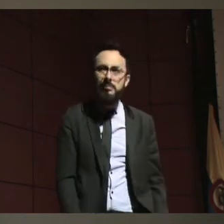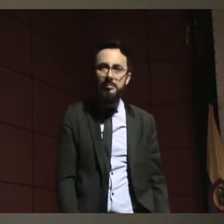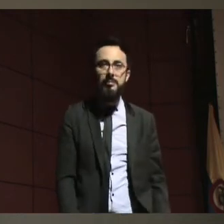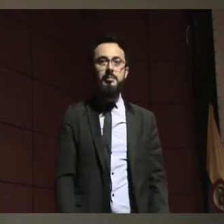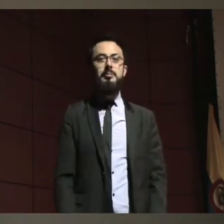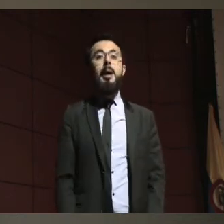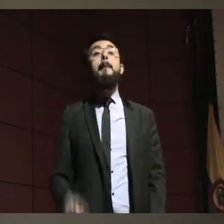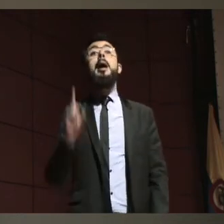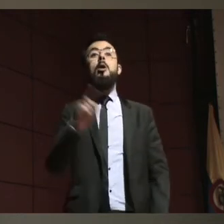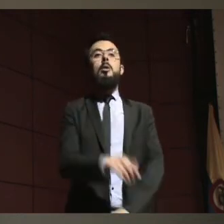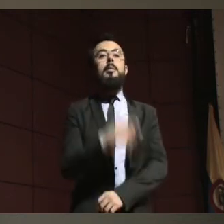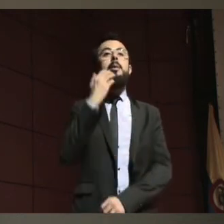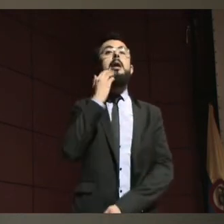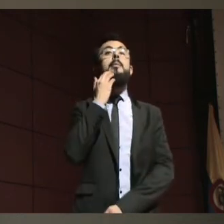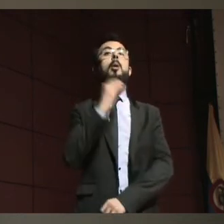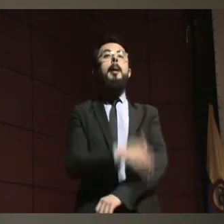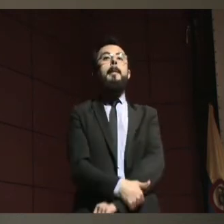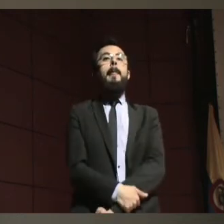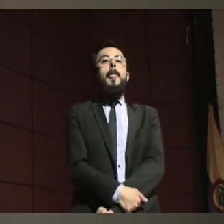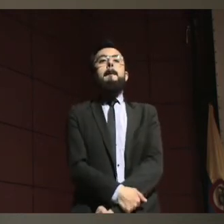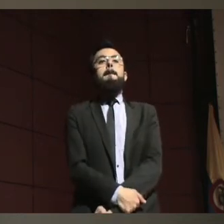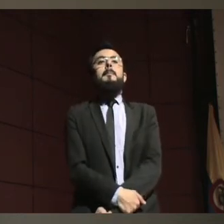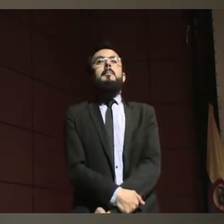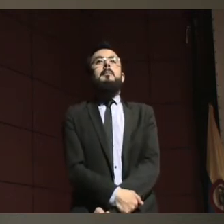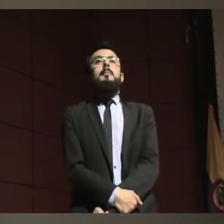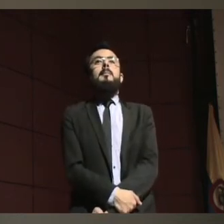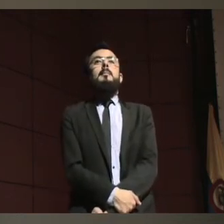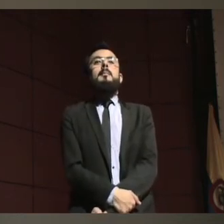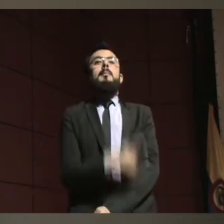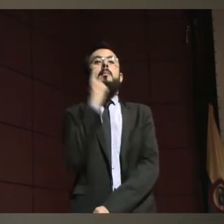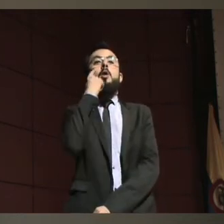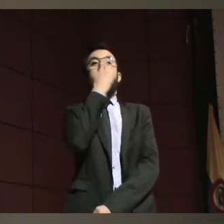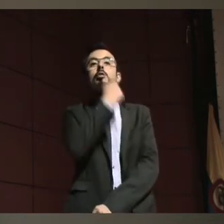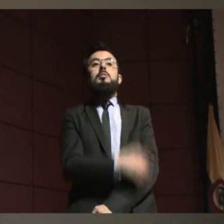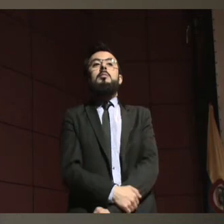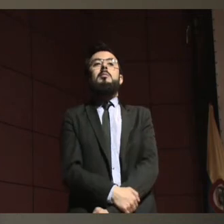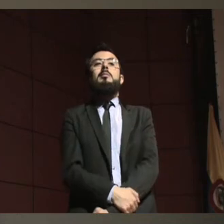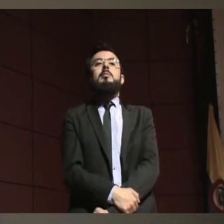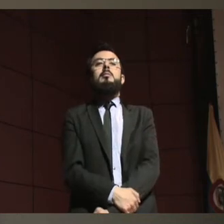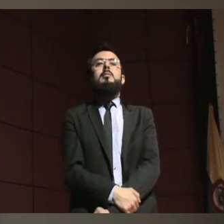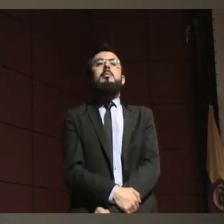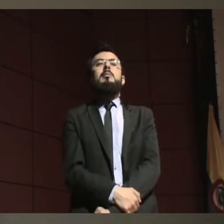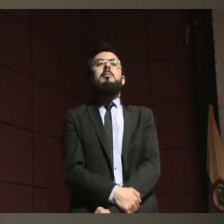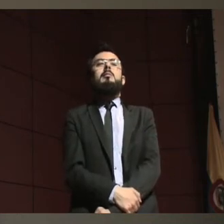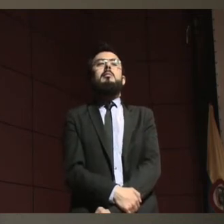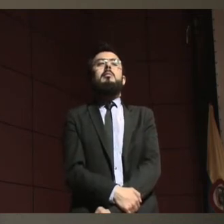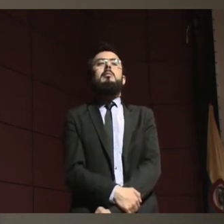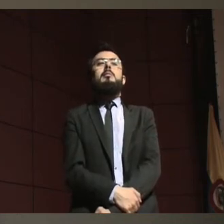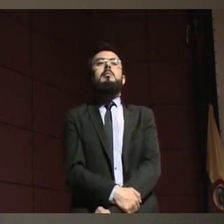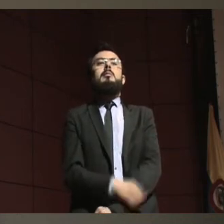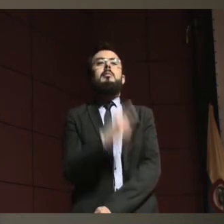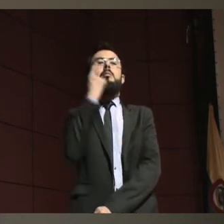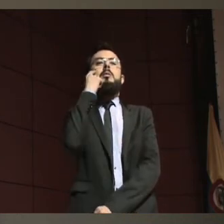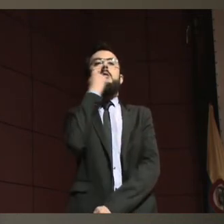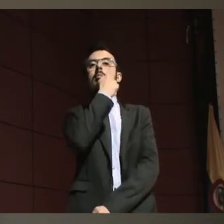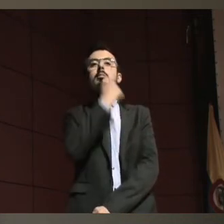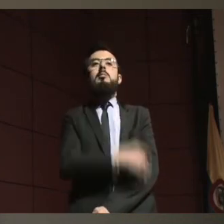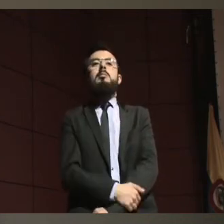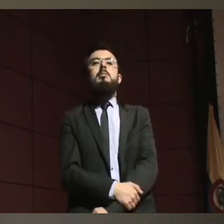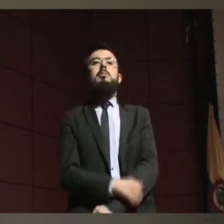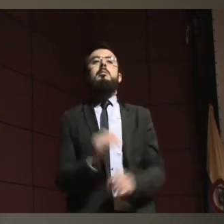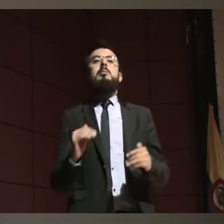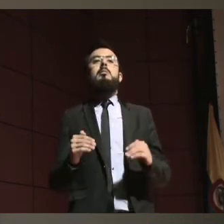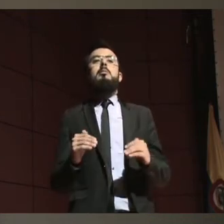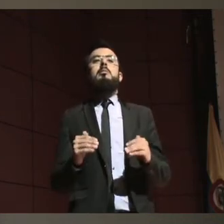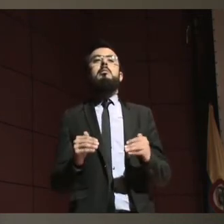ojos, ¿cierto? Y si nosotros no podemos traducir que con el gesto de los ojos estamos, ella está tomando